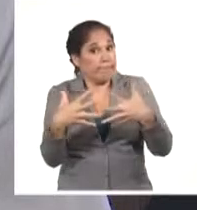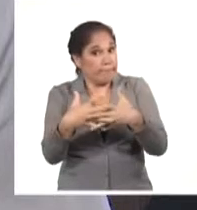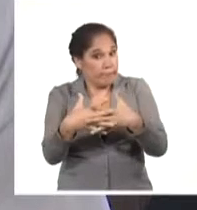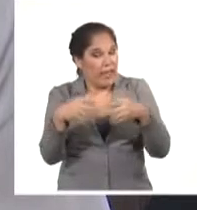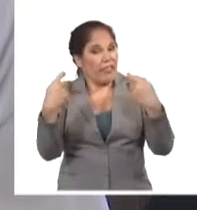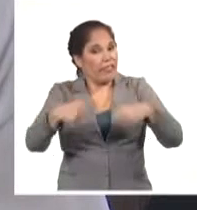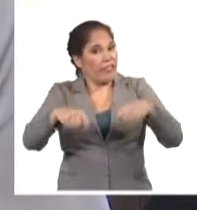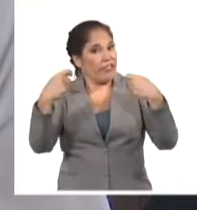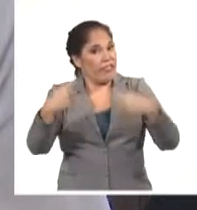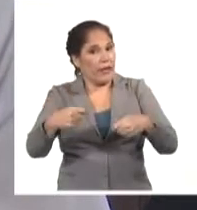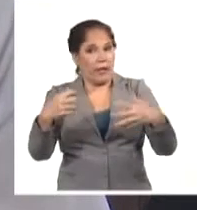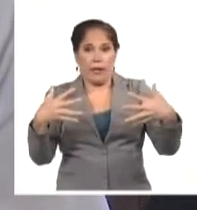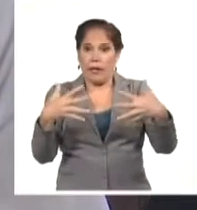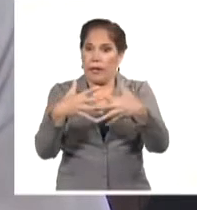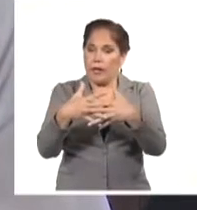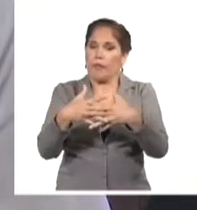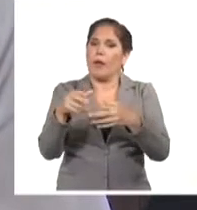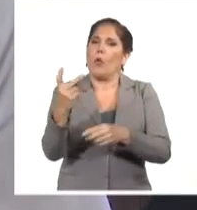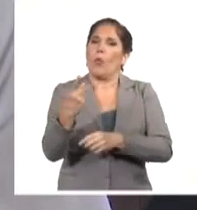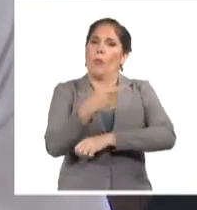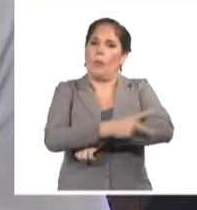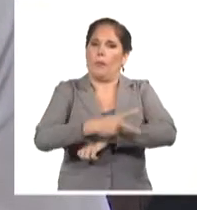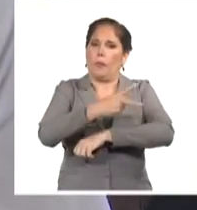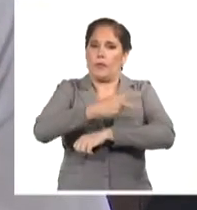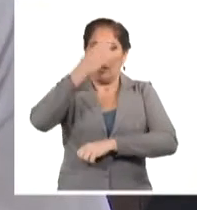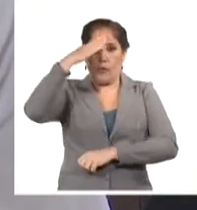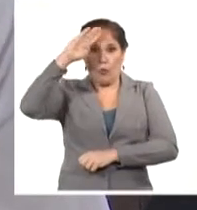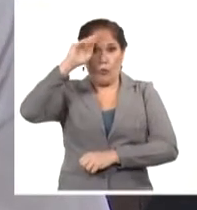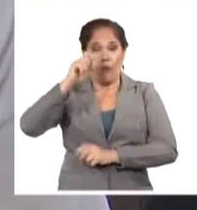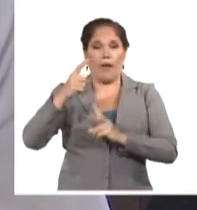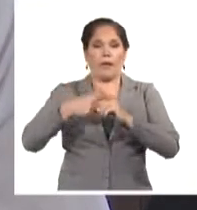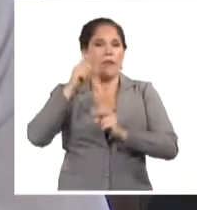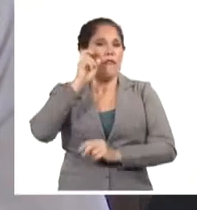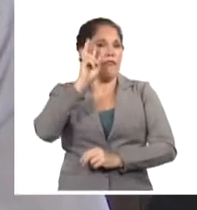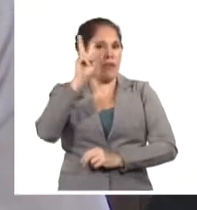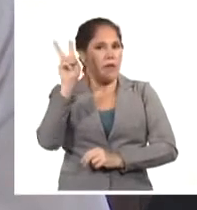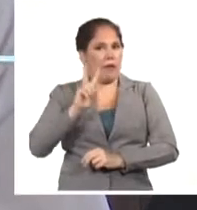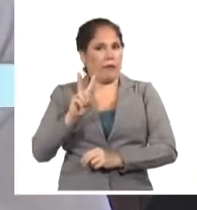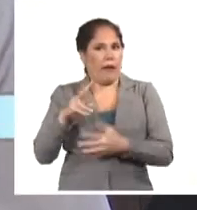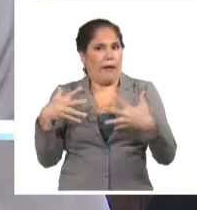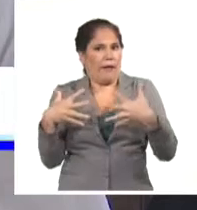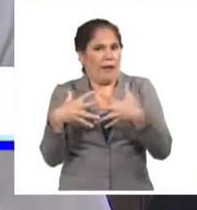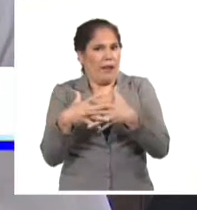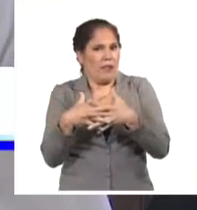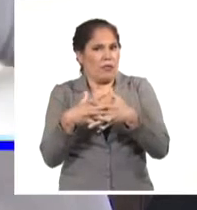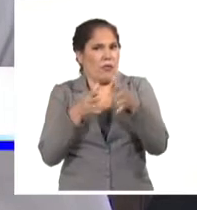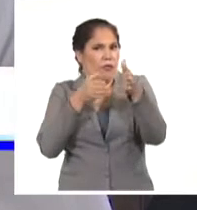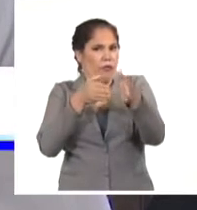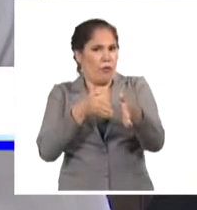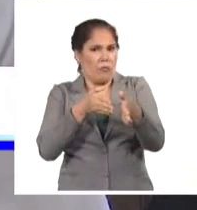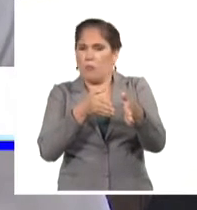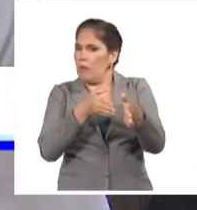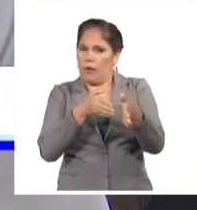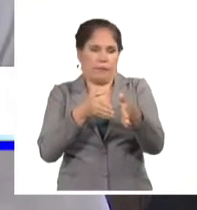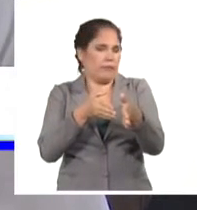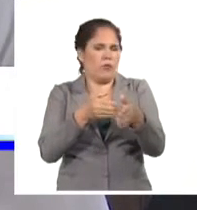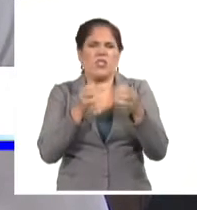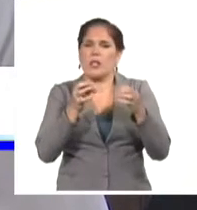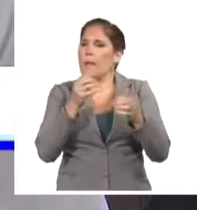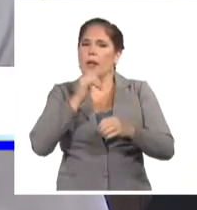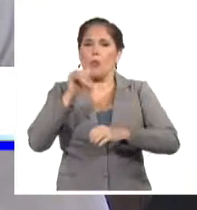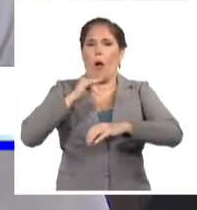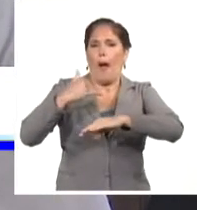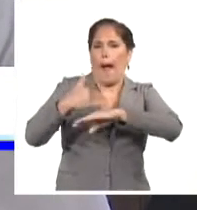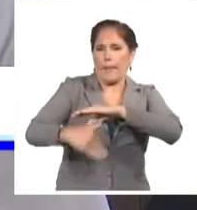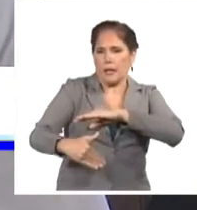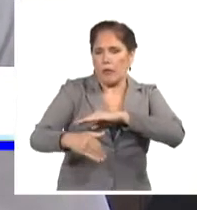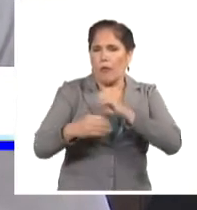los vínculos entre ambos países. Cuba y Vietnam no tienen unas relaciones formales. Cuba y Vietnam tienen unas